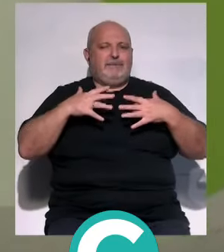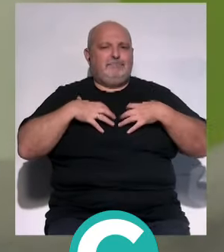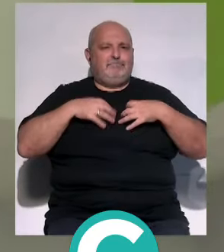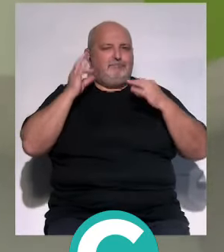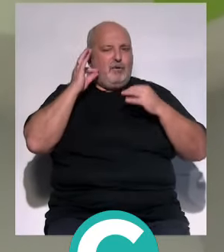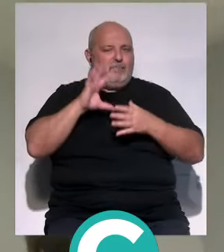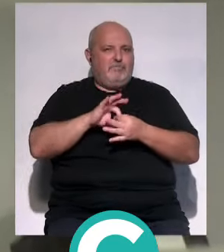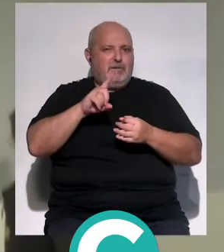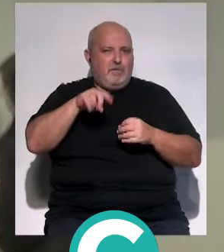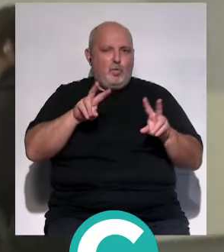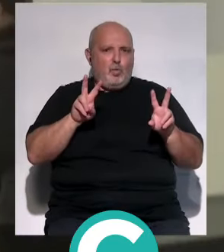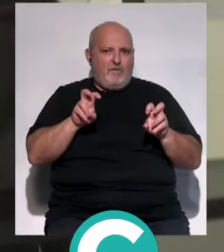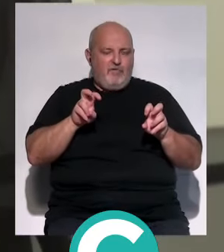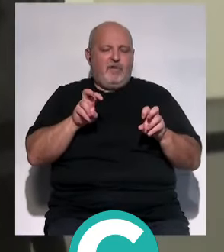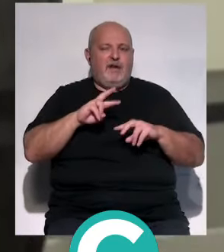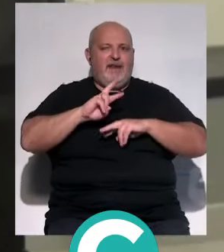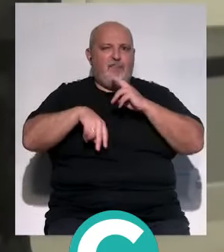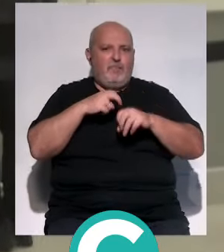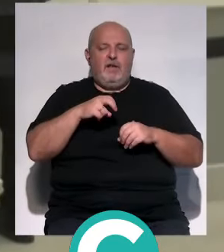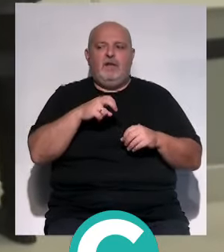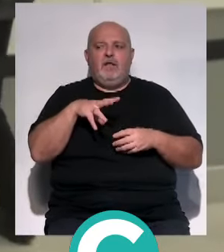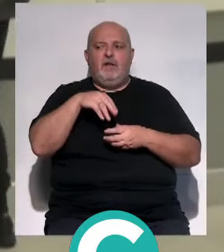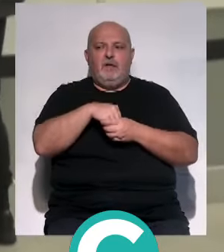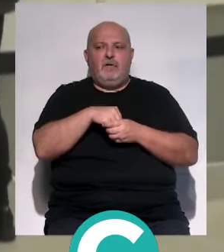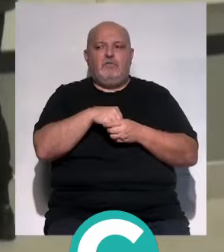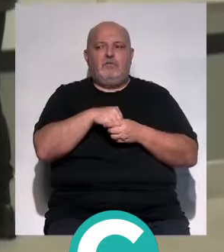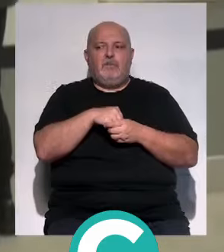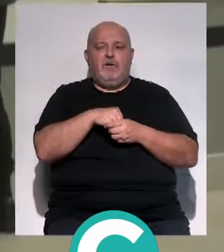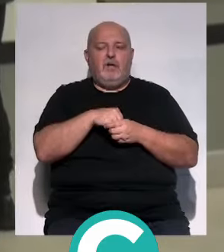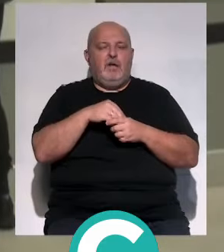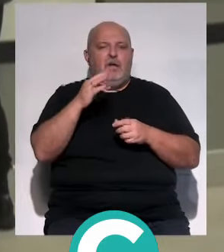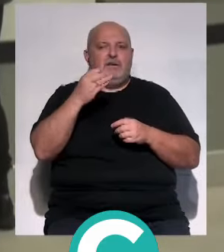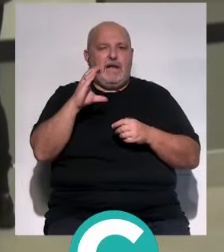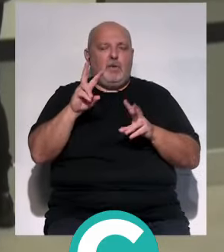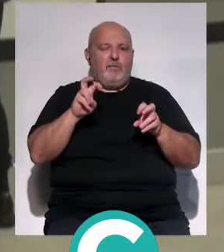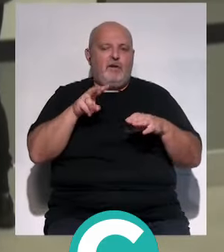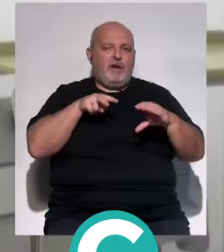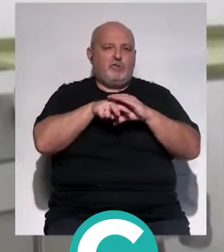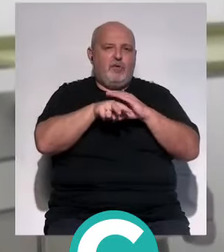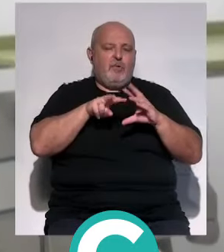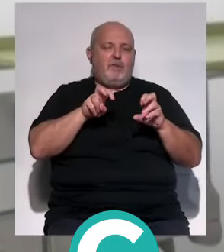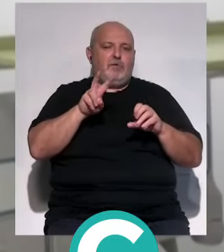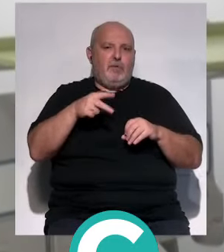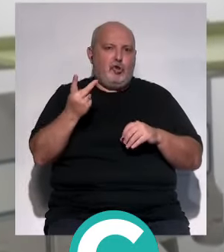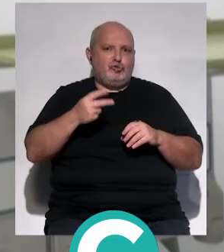reforma, incorporaríamos un nuevo TAC y una nueva resonancia magnética.